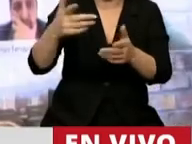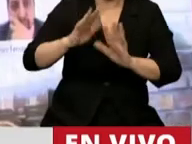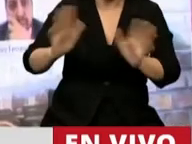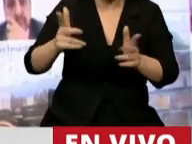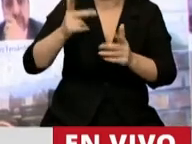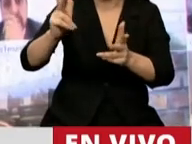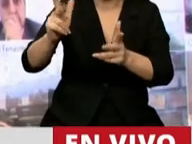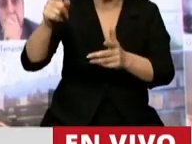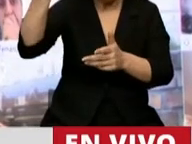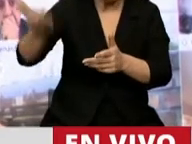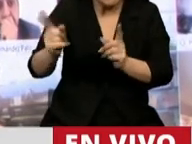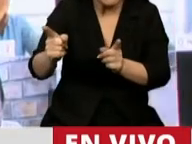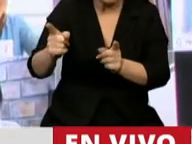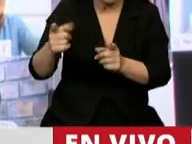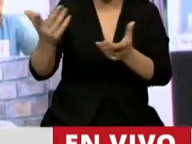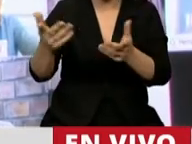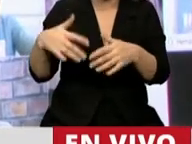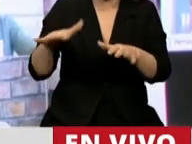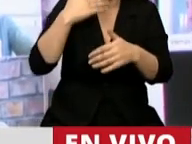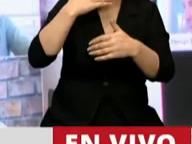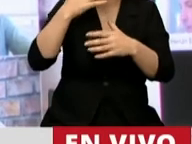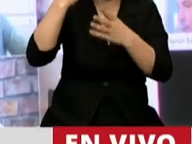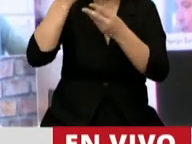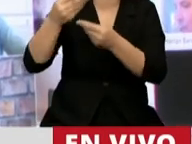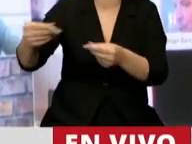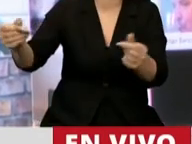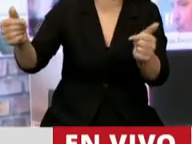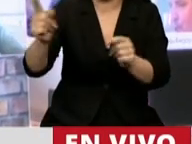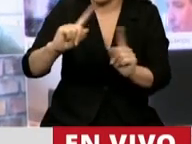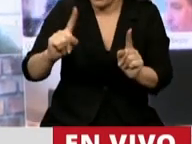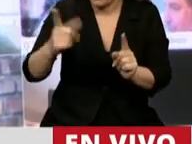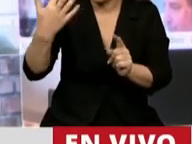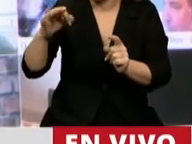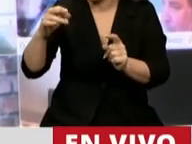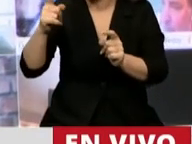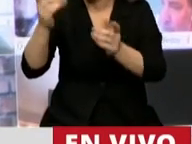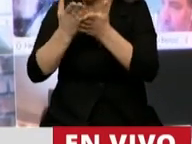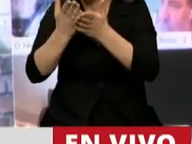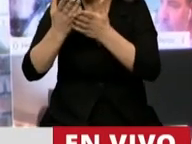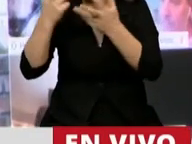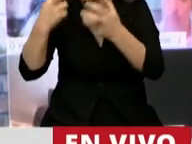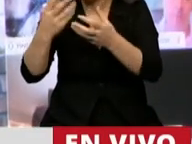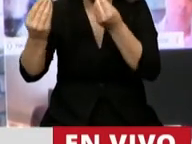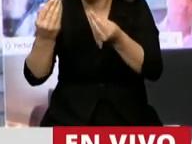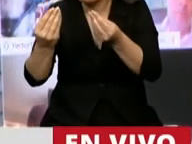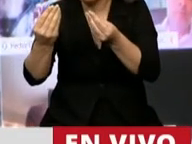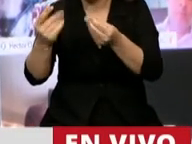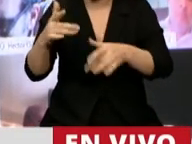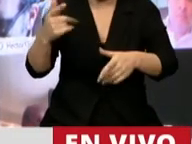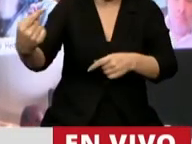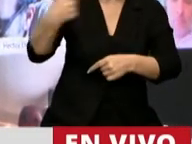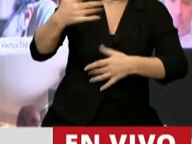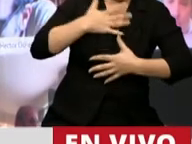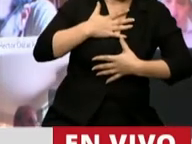plantean no son para que caigan en saco roto, sino que sean verdaderamente analizadas. A mí me ha